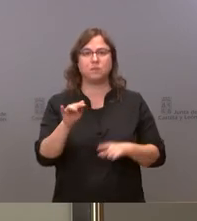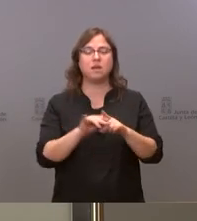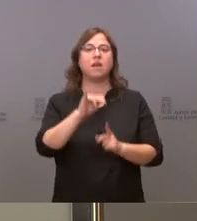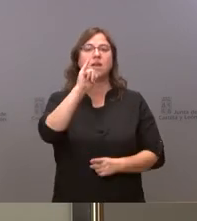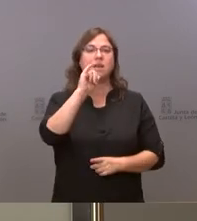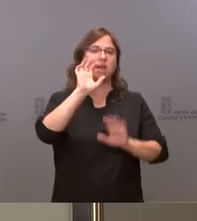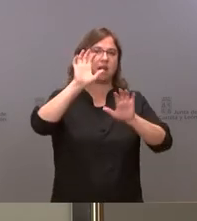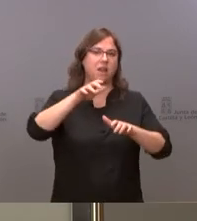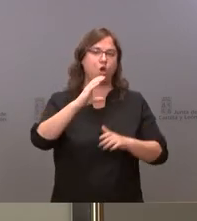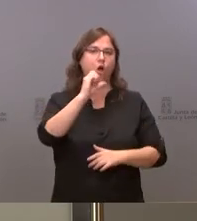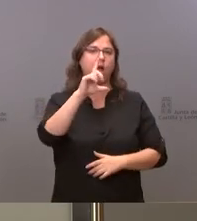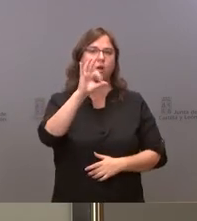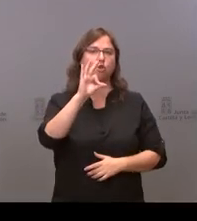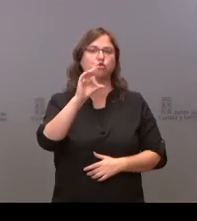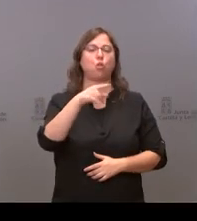carlos domínguez adelante